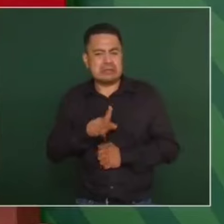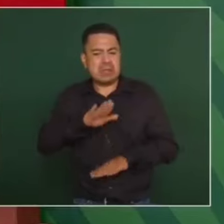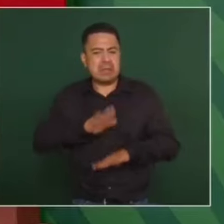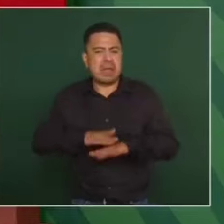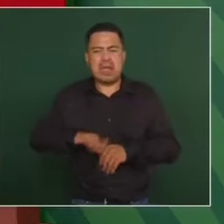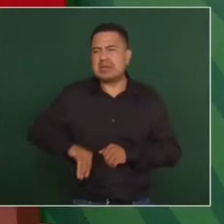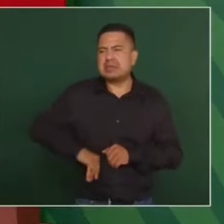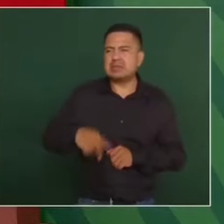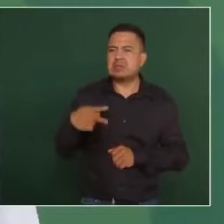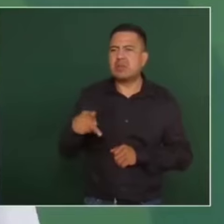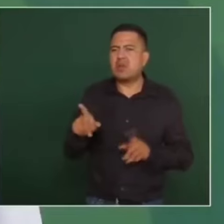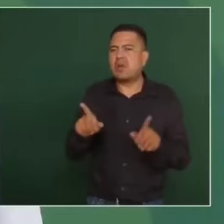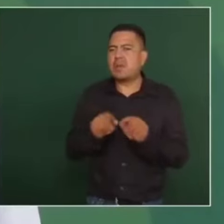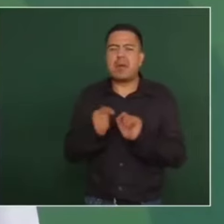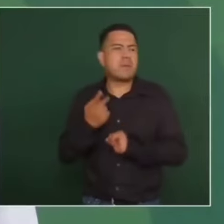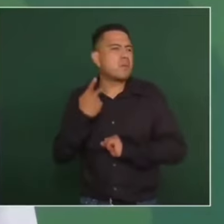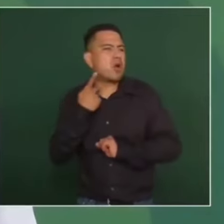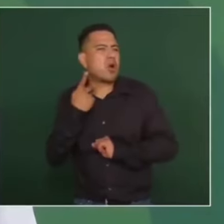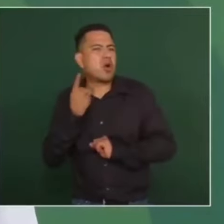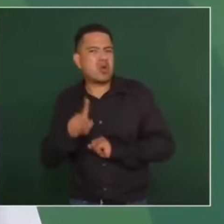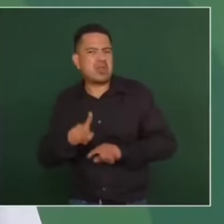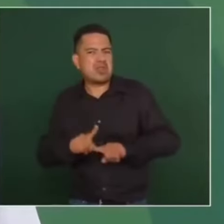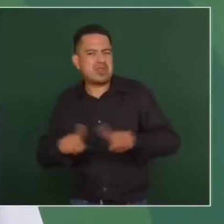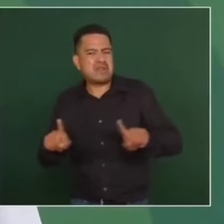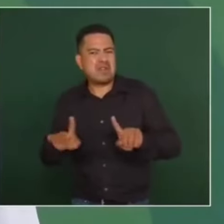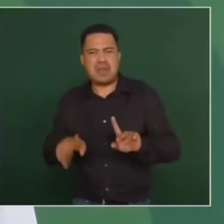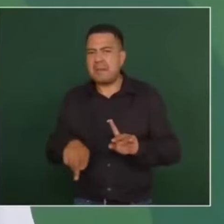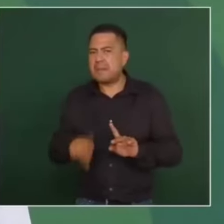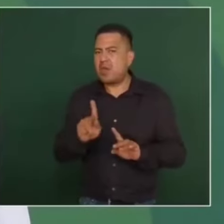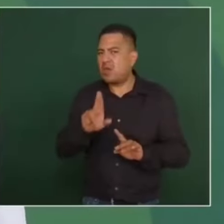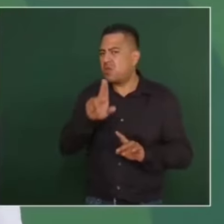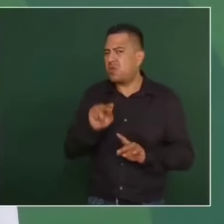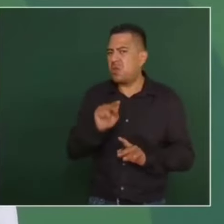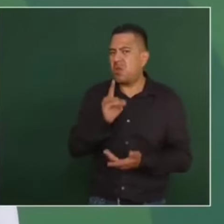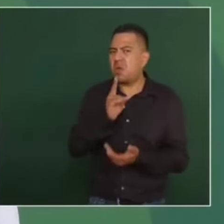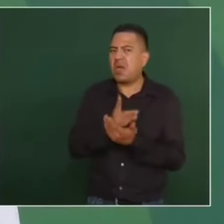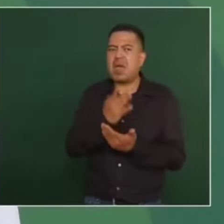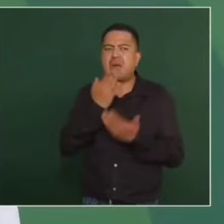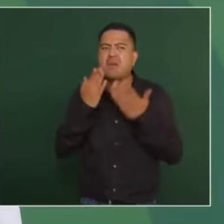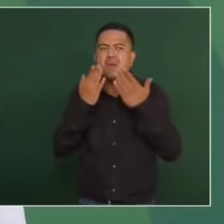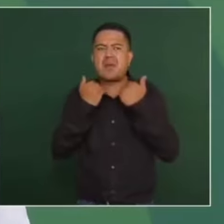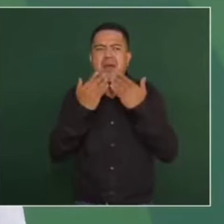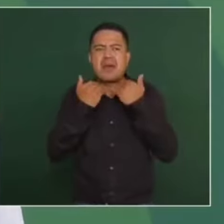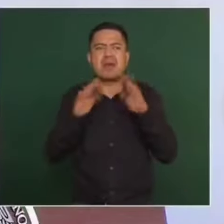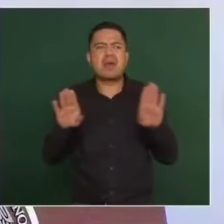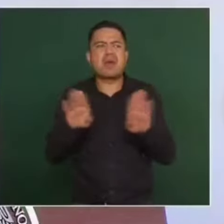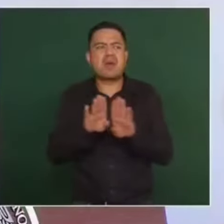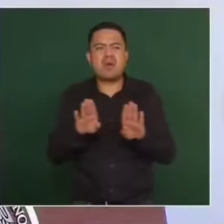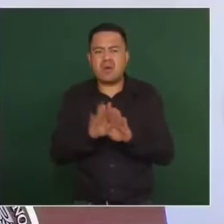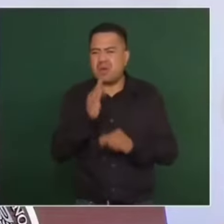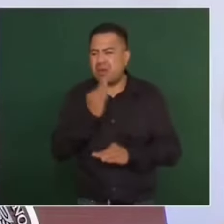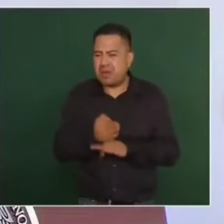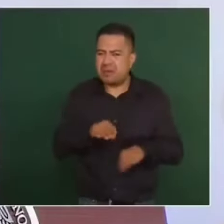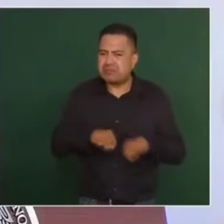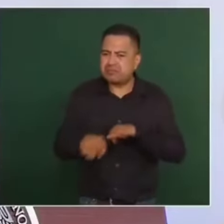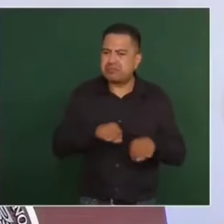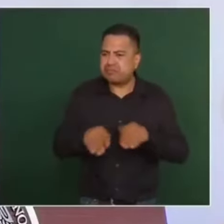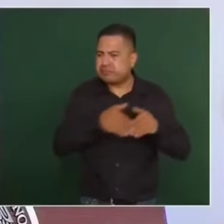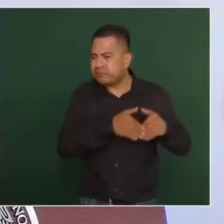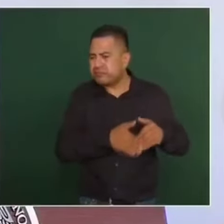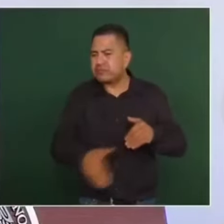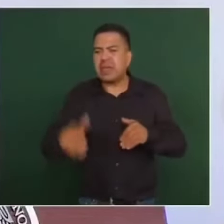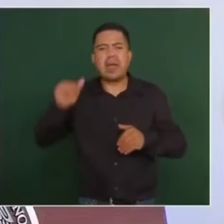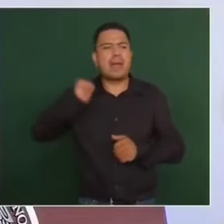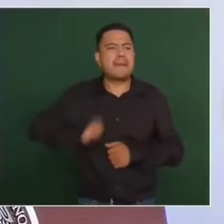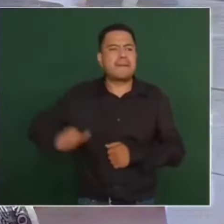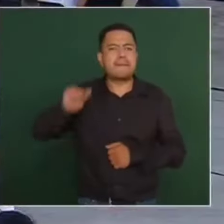intereses políticos de otro tipo y no realmente de lo que hemos venido trabajando desde hace